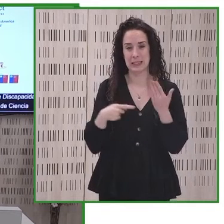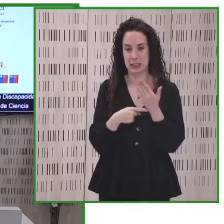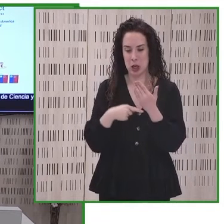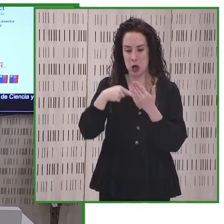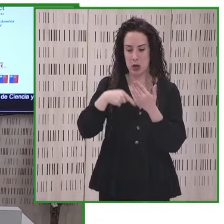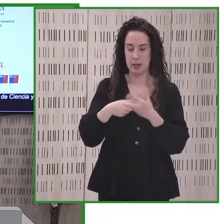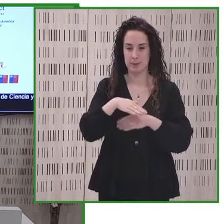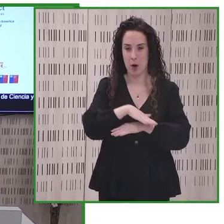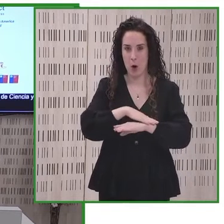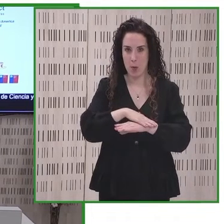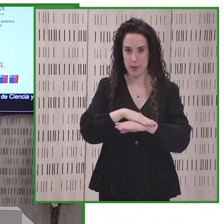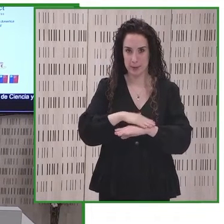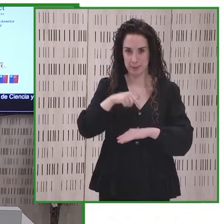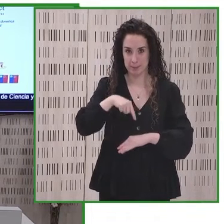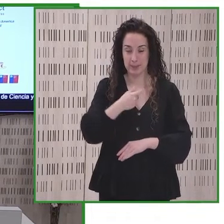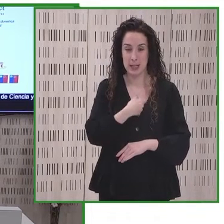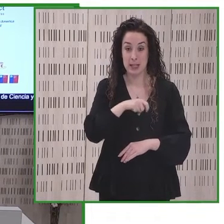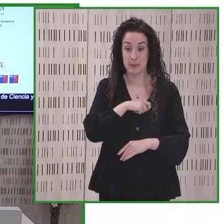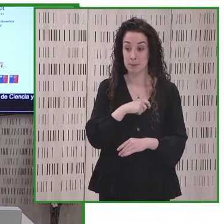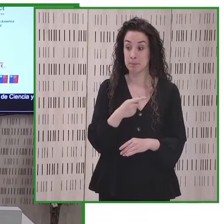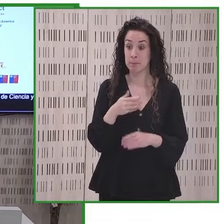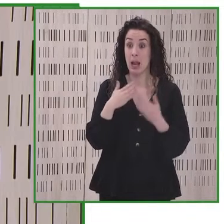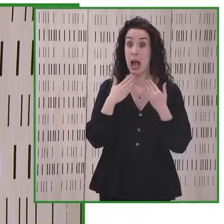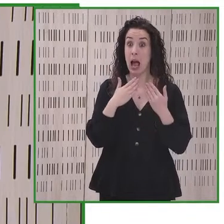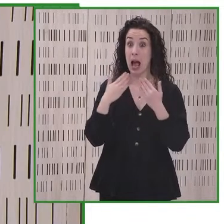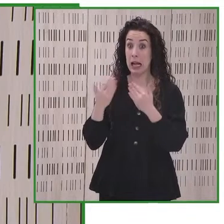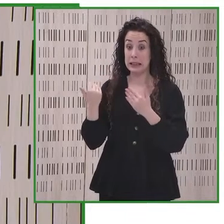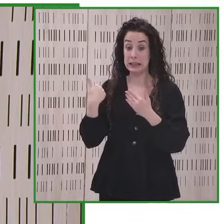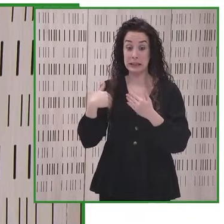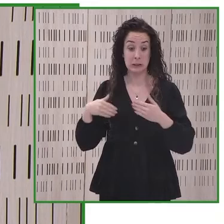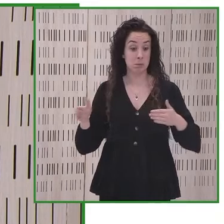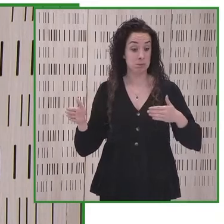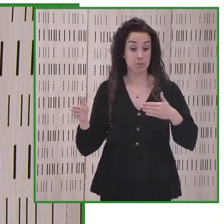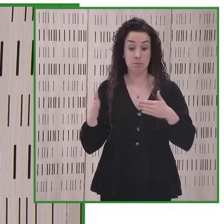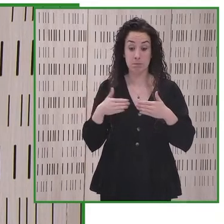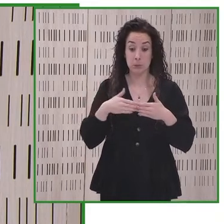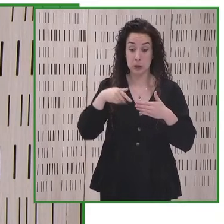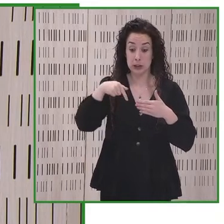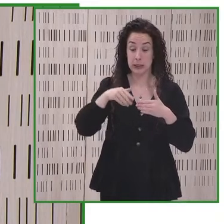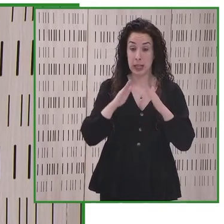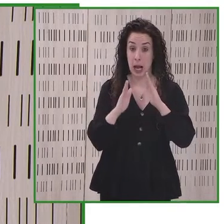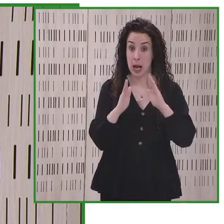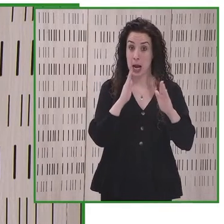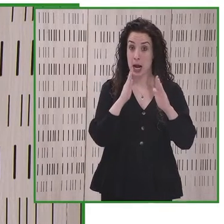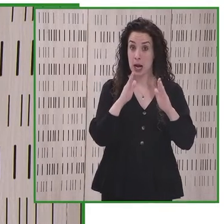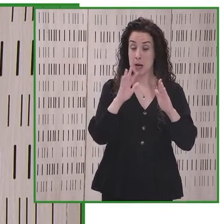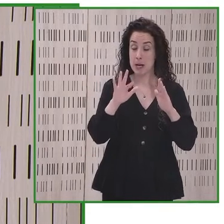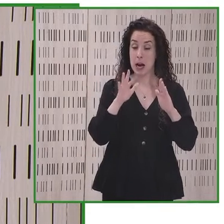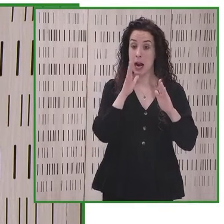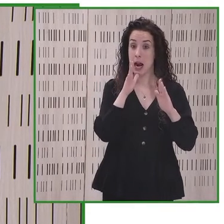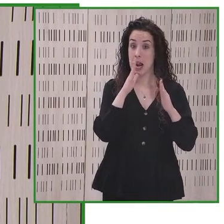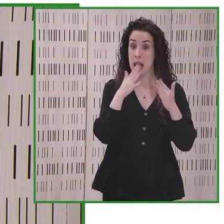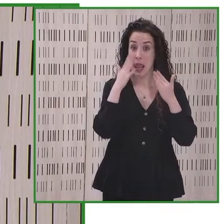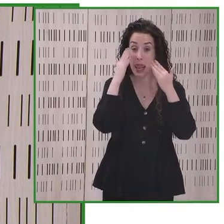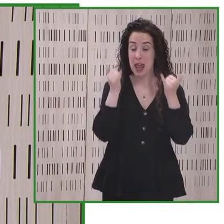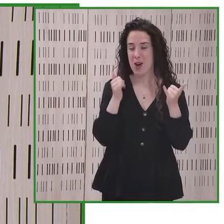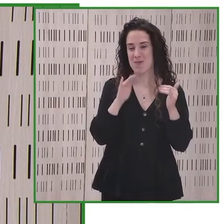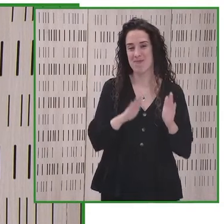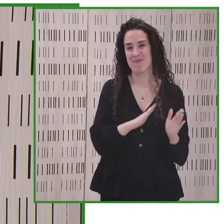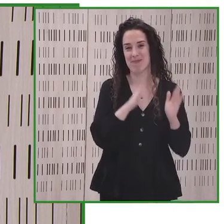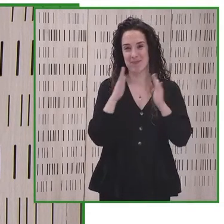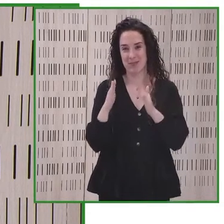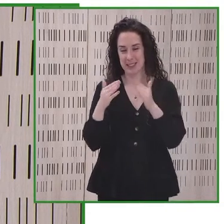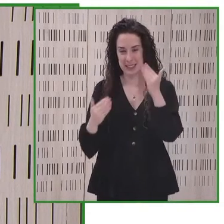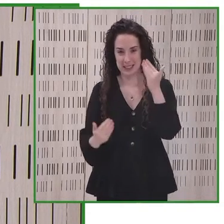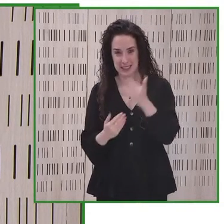Con este agradecimiento queremos dar por finalizada la primera parte de esta conferencia para dar paso a nuestra próxima sesión para